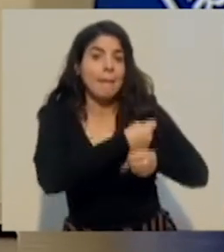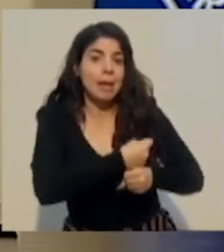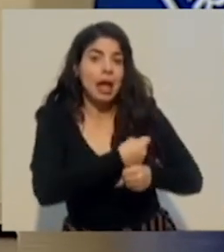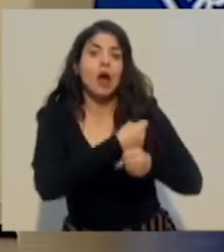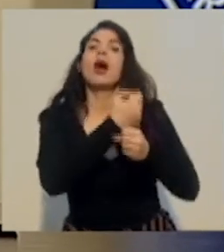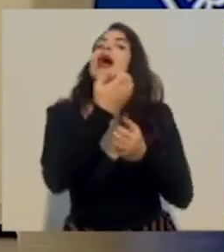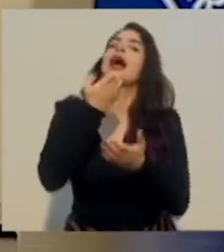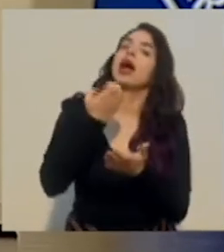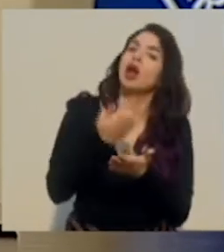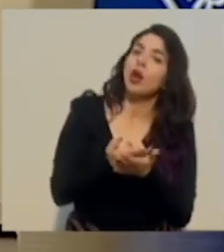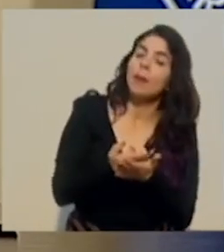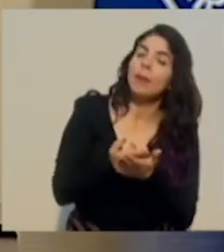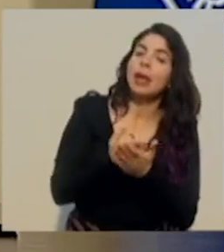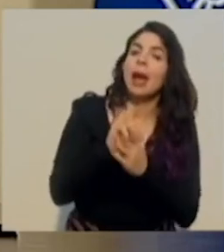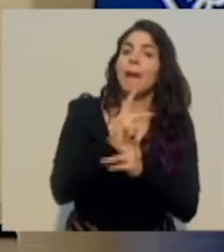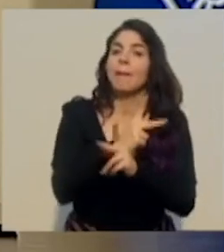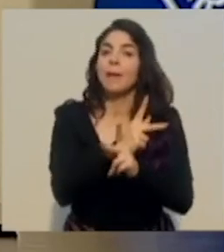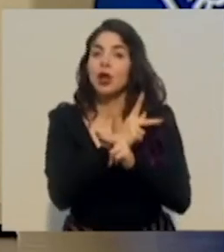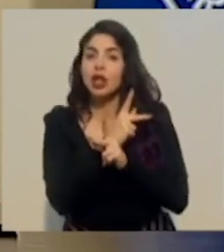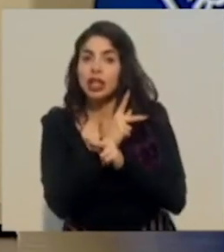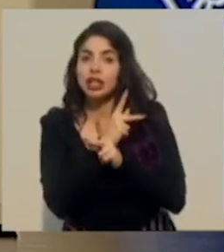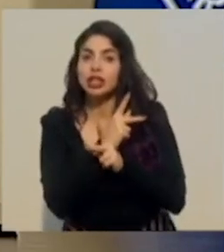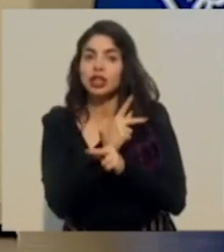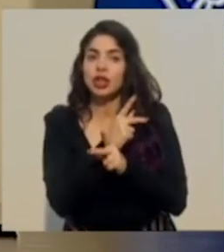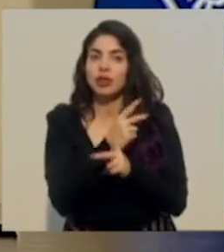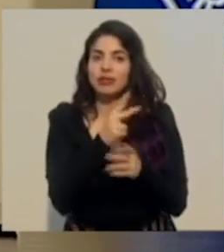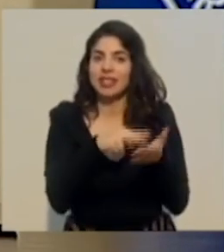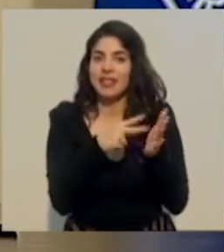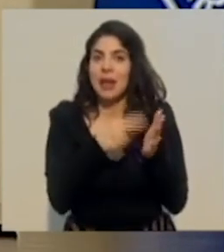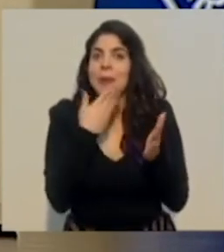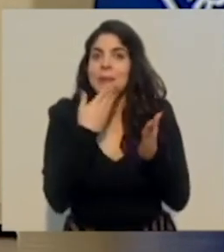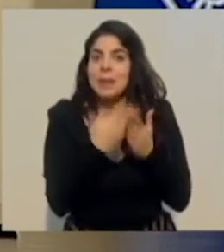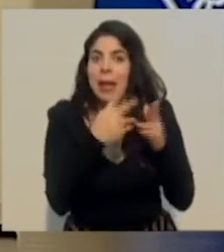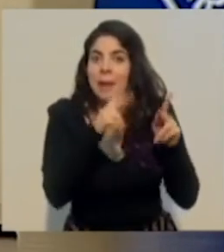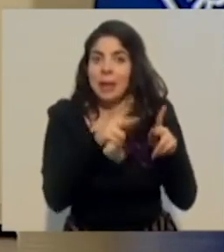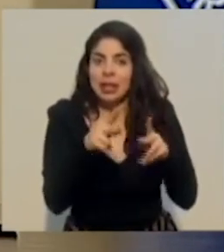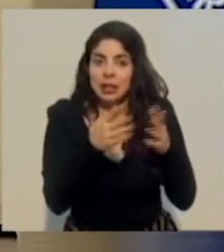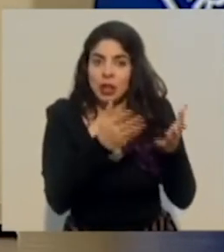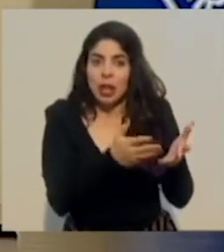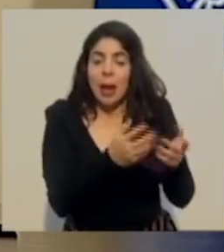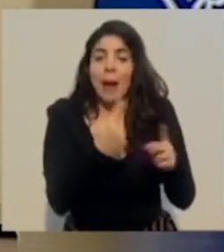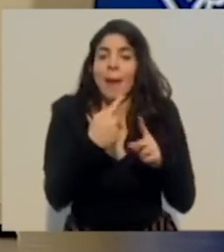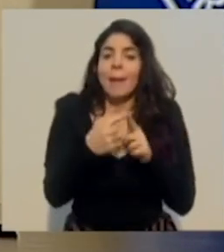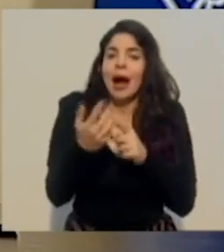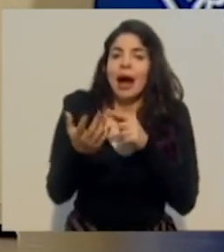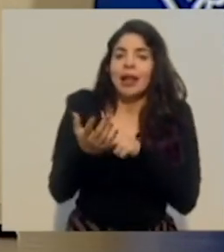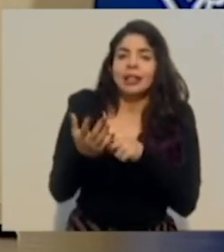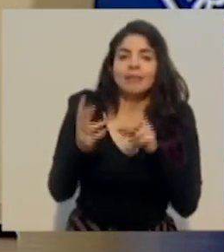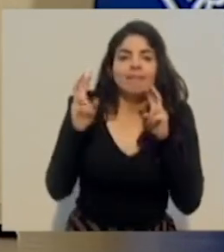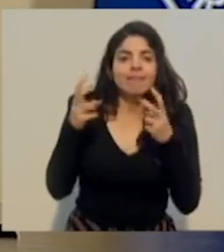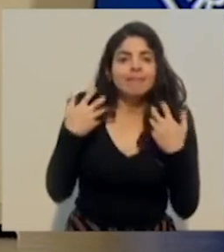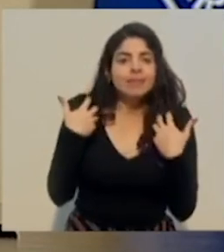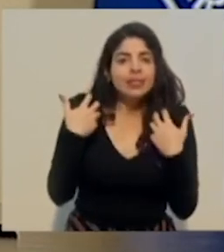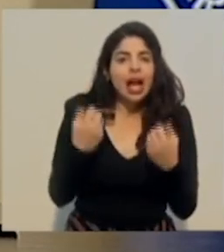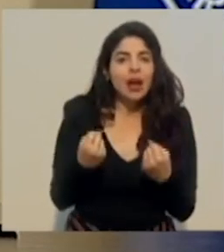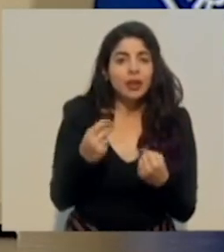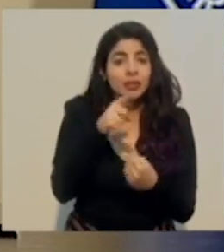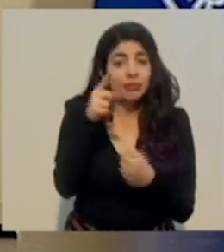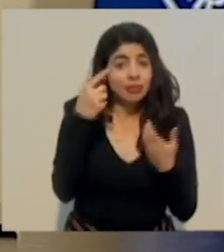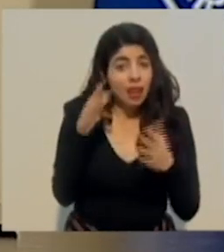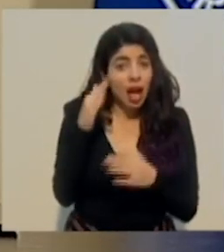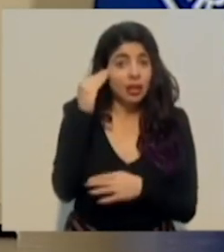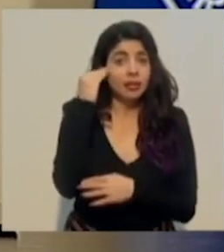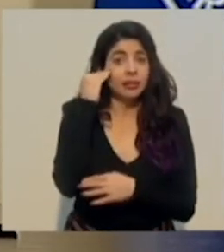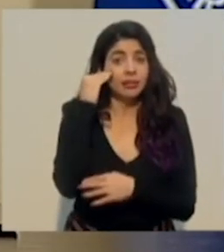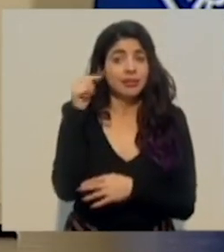protección, digamos, del bienestar de la población y toda la parte sanitaria que como ustedes bien saben hoy cobra mucha fuerza.